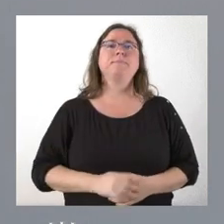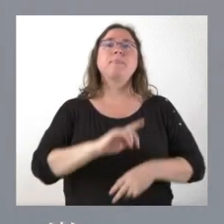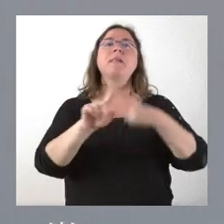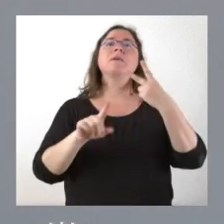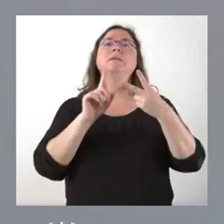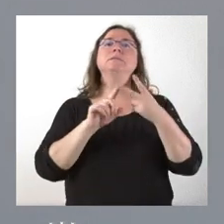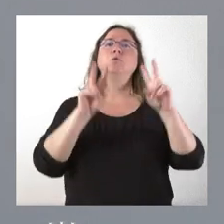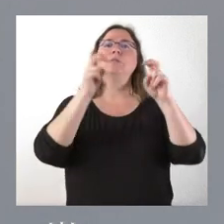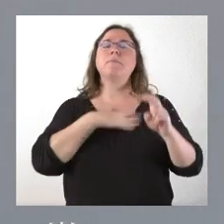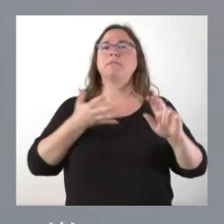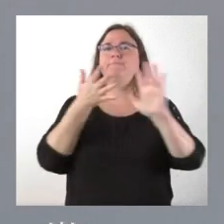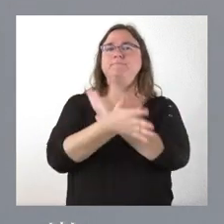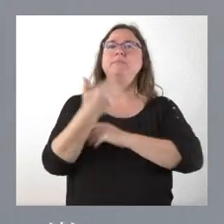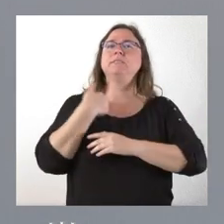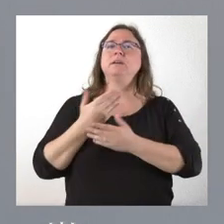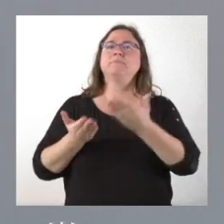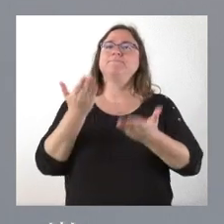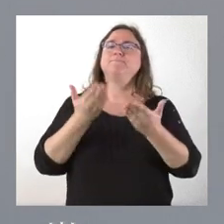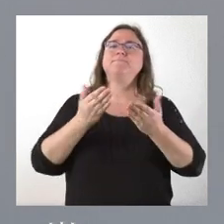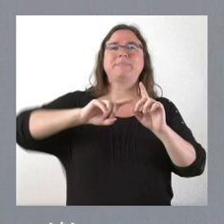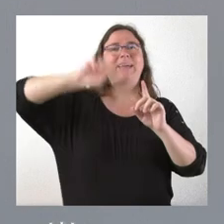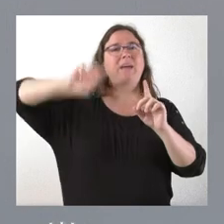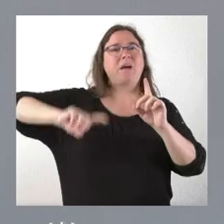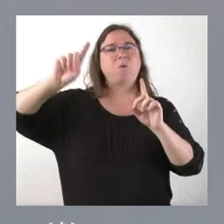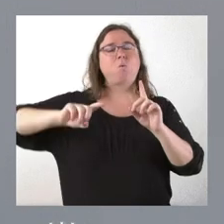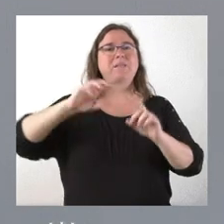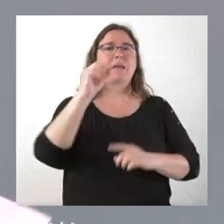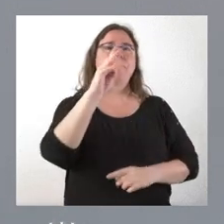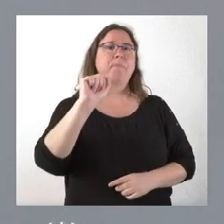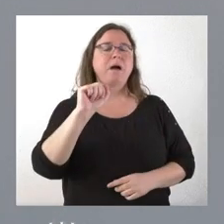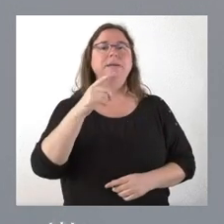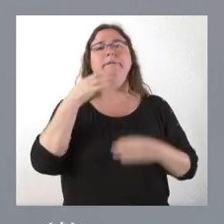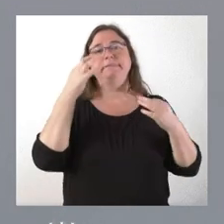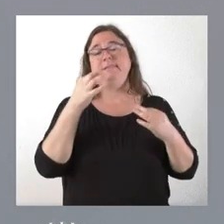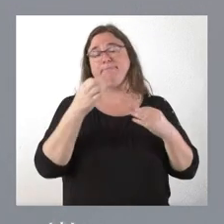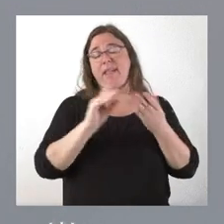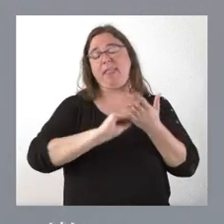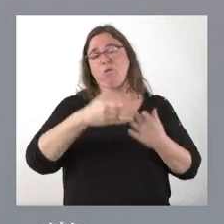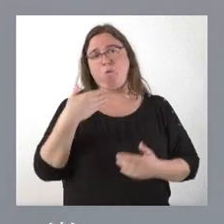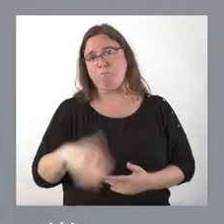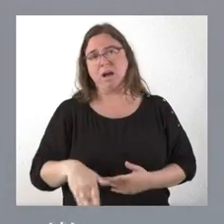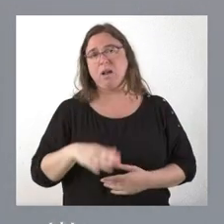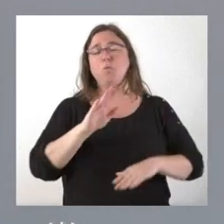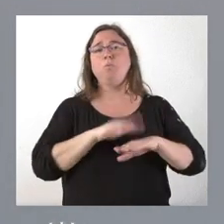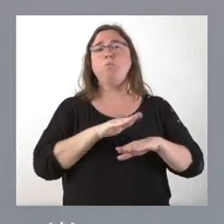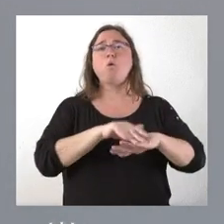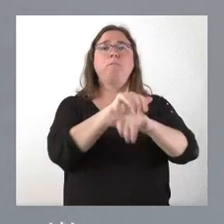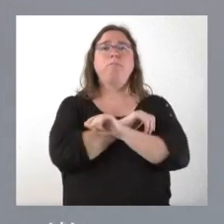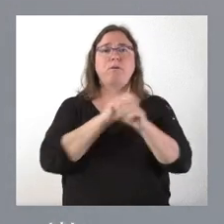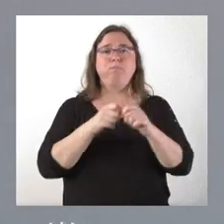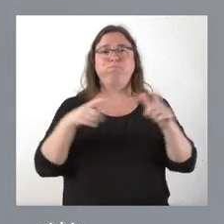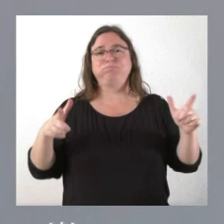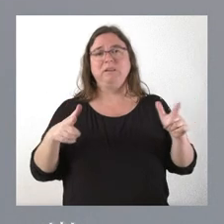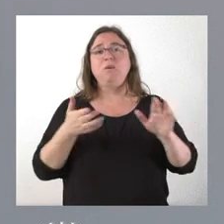que queríamos señalar es que hemos analizado los datos de la encuesta de población activa. Siempre es un mal dato cuando crece el paro y no podemos